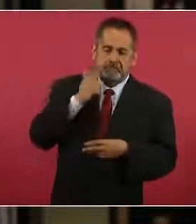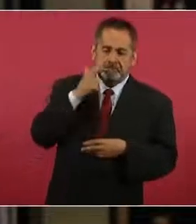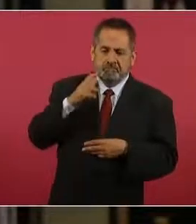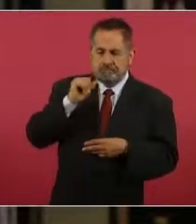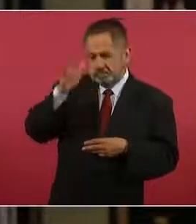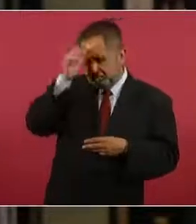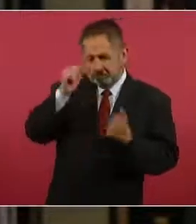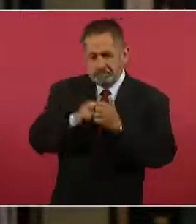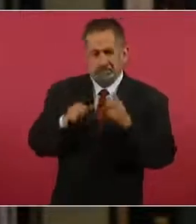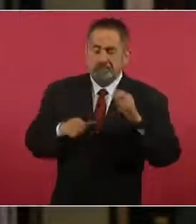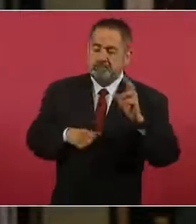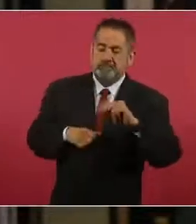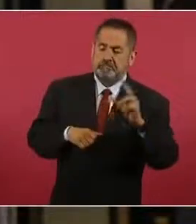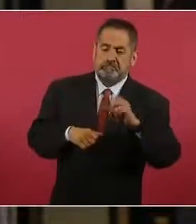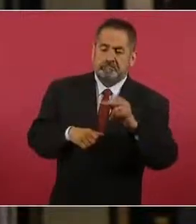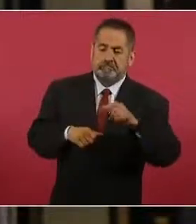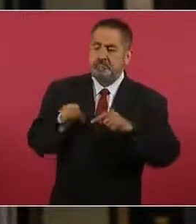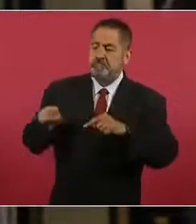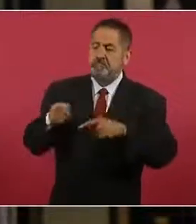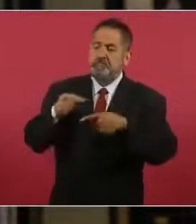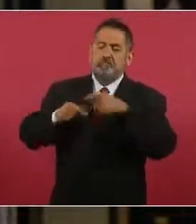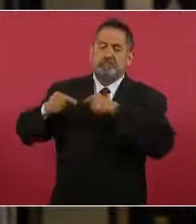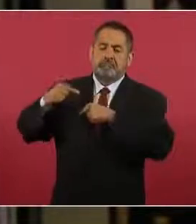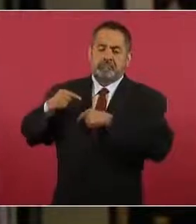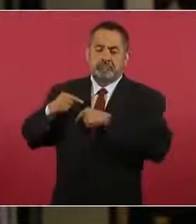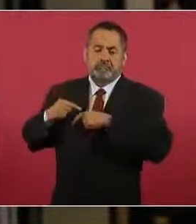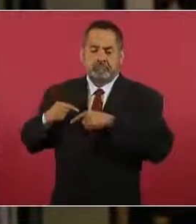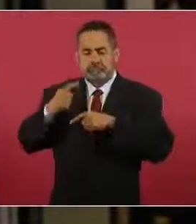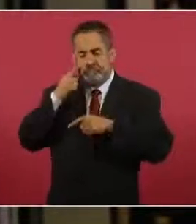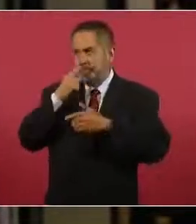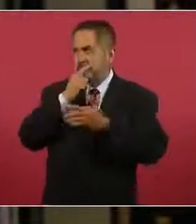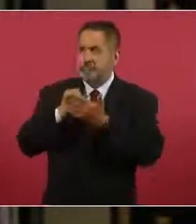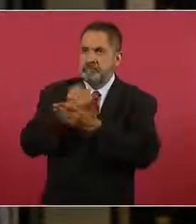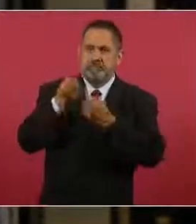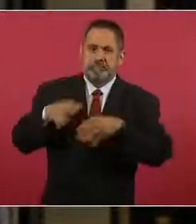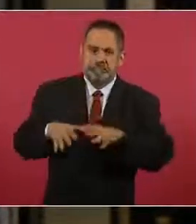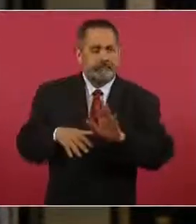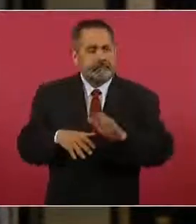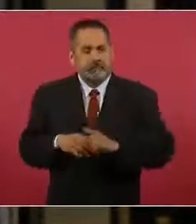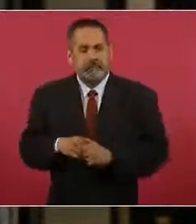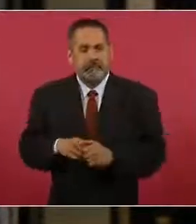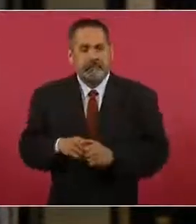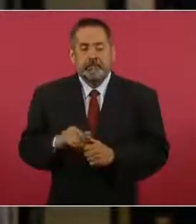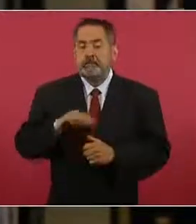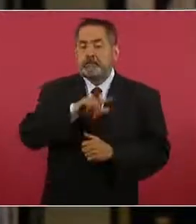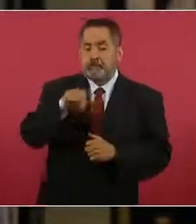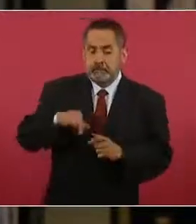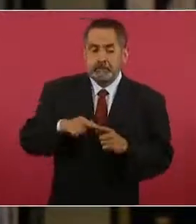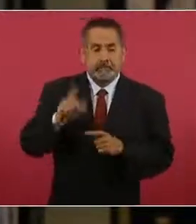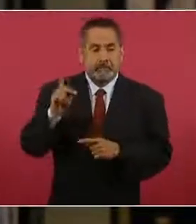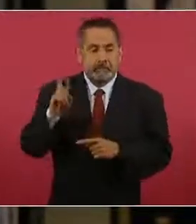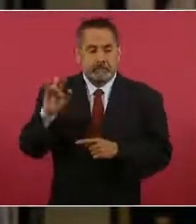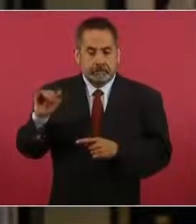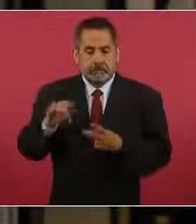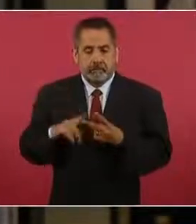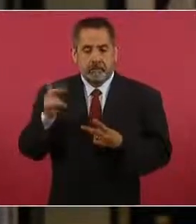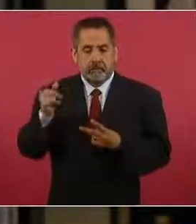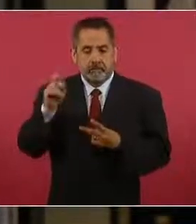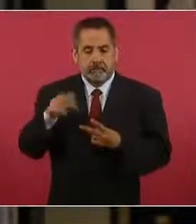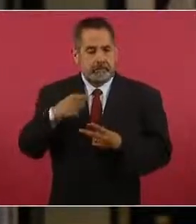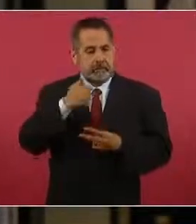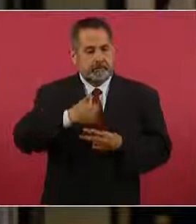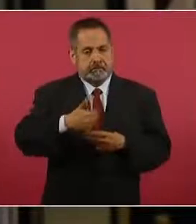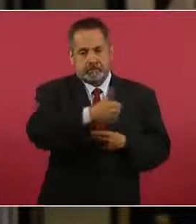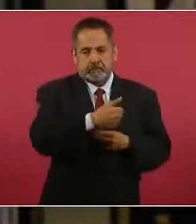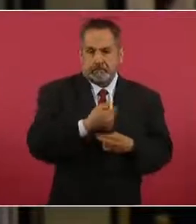propuesta argumentando que es un retroceso a la democracia. En días posteriores, el PRI y el PAN presentaron individualmente su